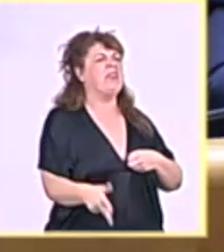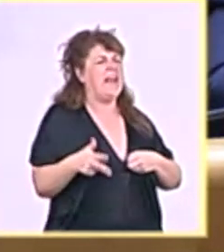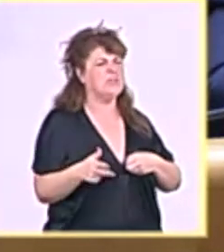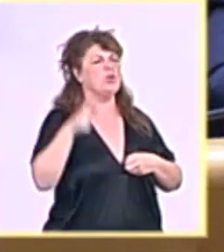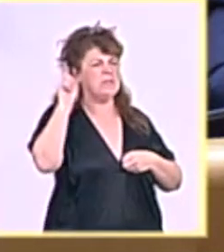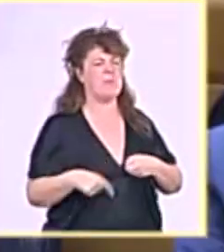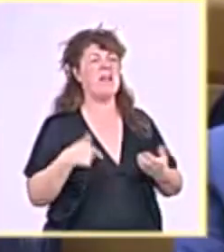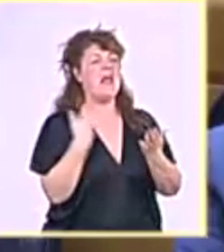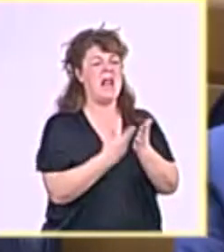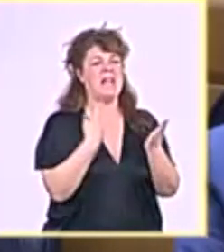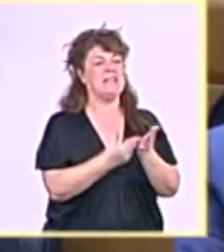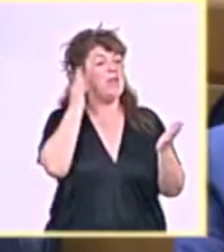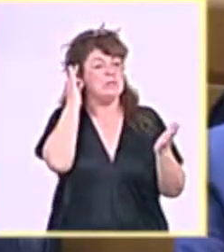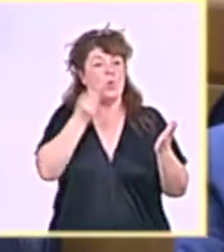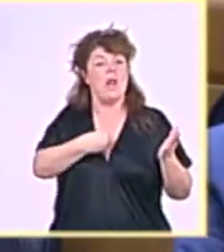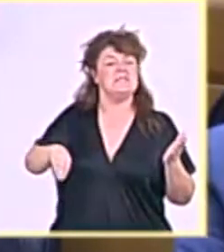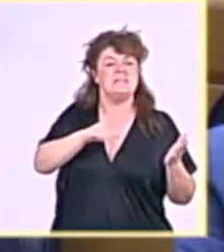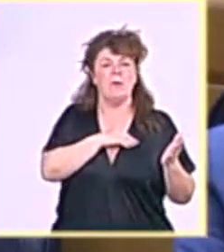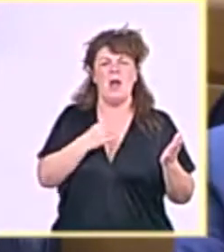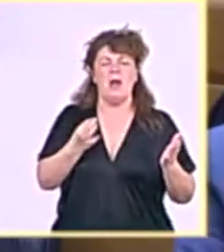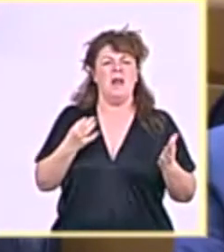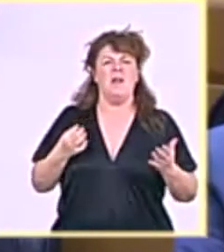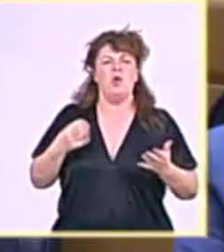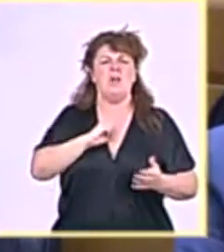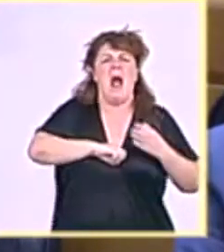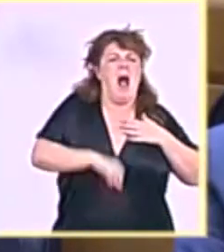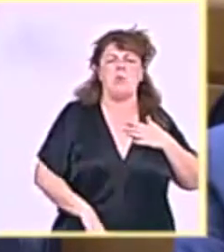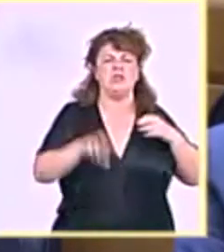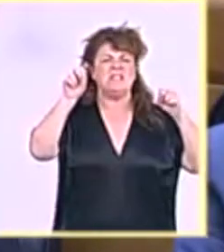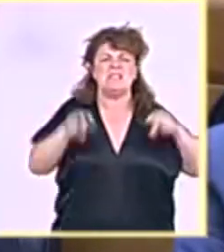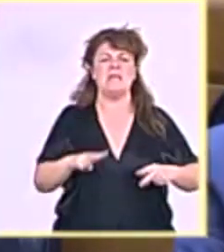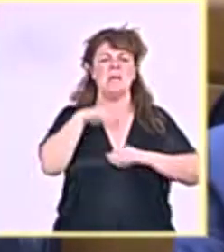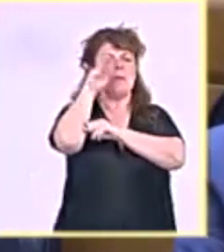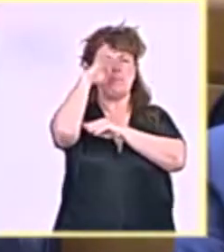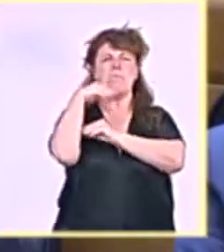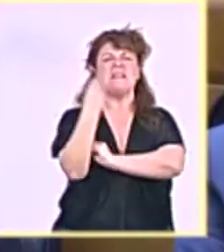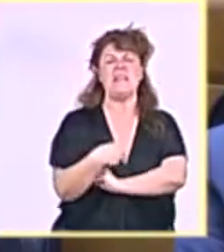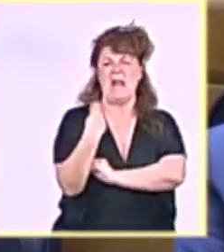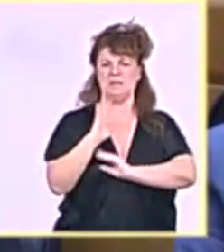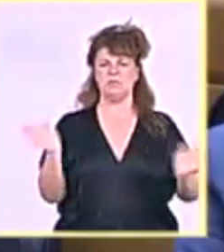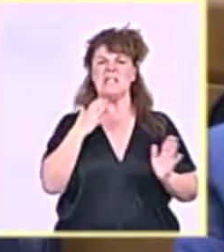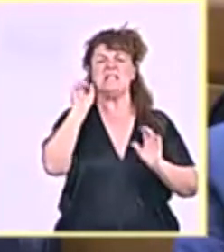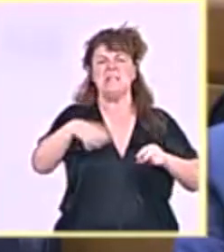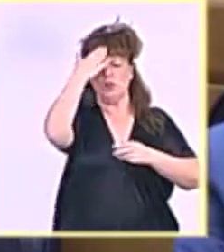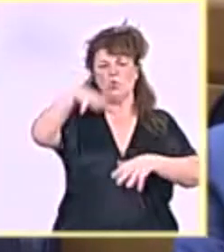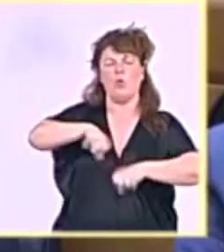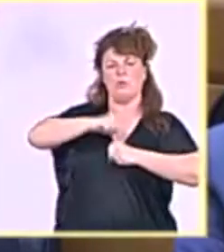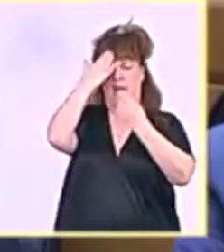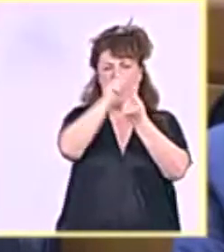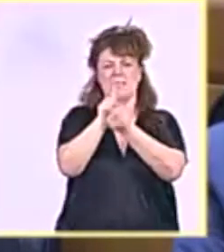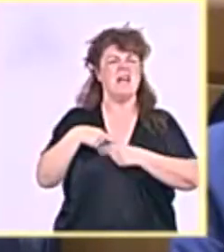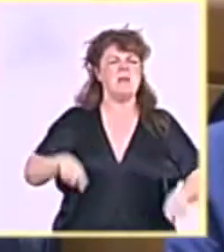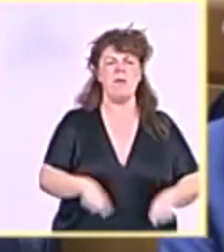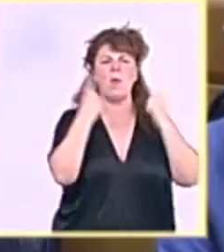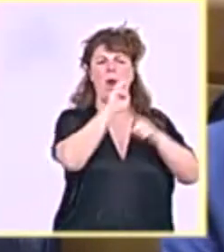ejercer sin paternalismos y también sin tutelas, a pesar del Partido Popular. Y fíjese, señor Maroto, yo también me voy a